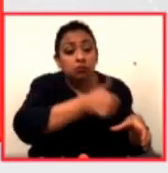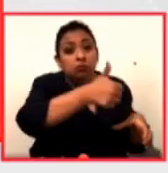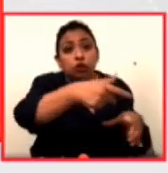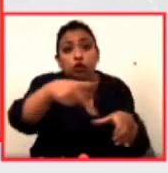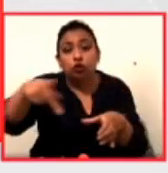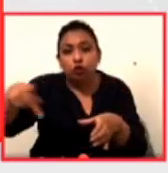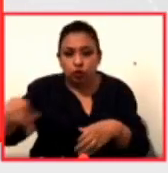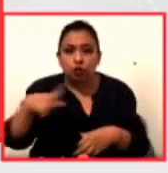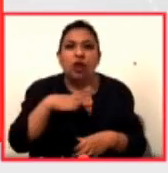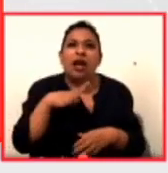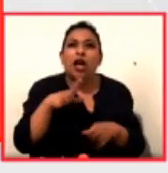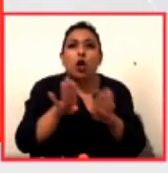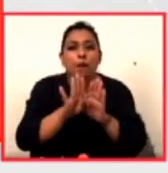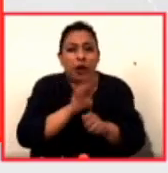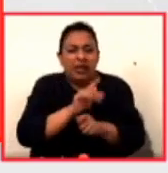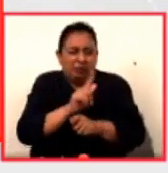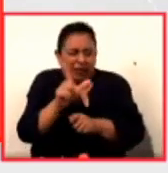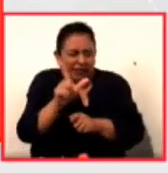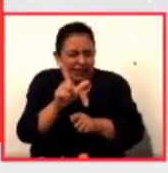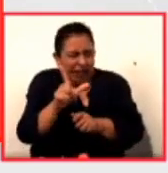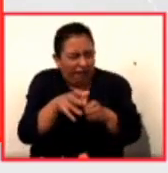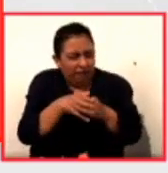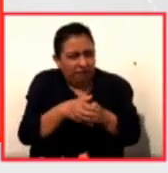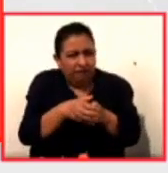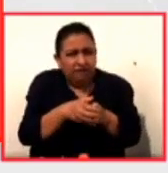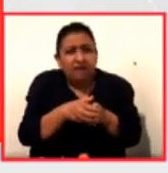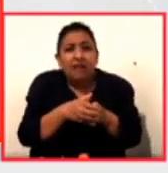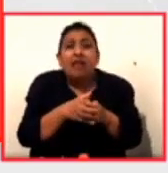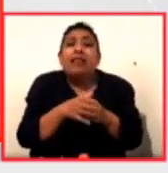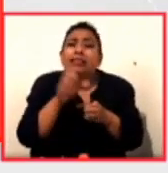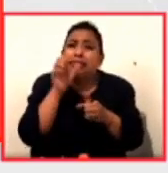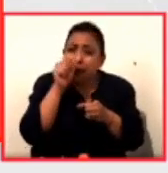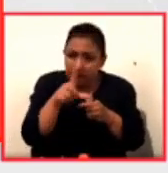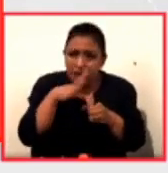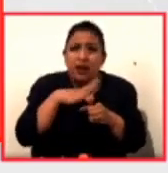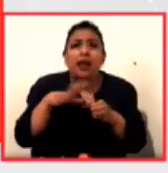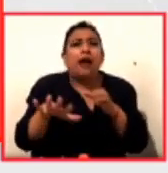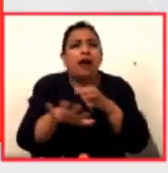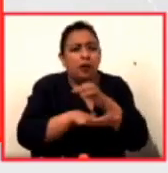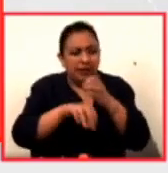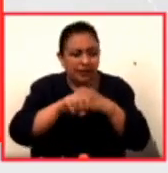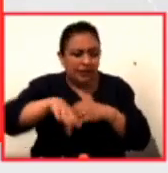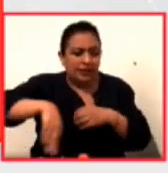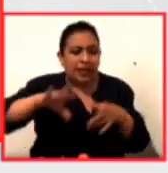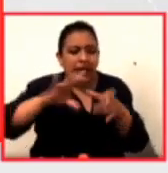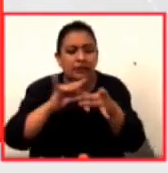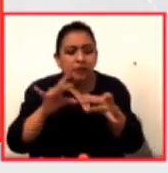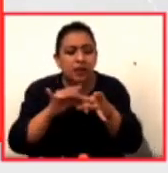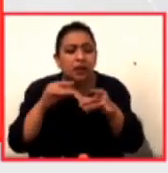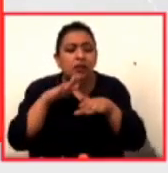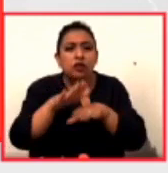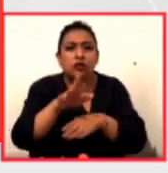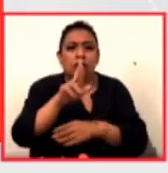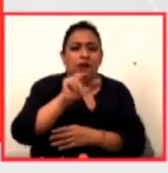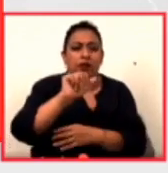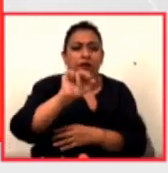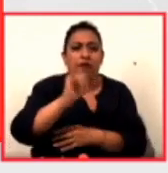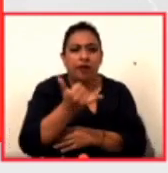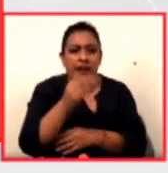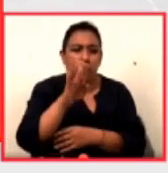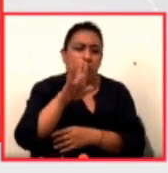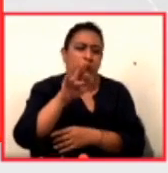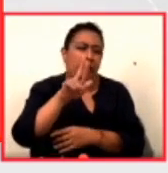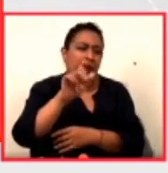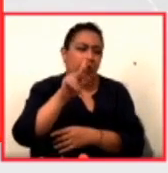sobrespecialización a la te refieres, que también es en todas las bases y hace ratito que hablábamos de Ray Bradbury para que precisamente